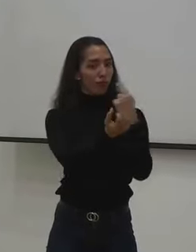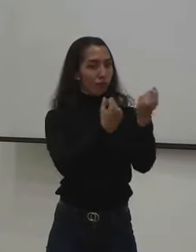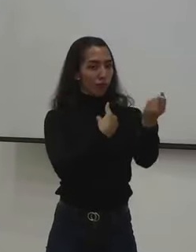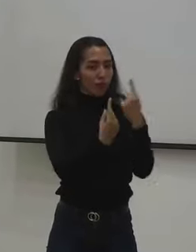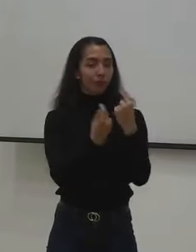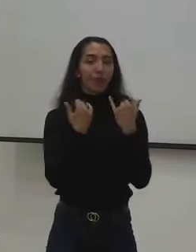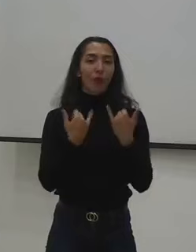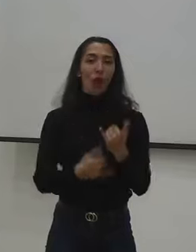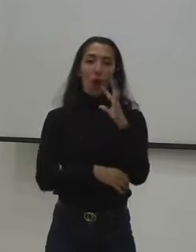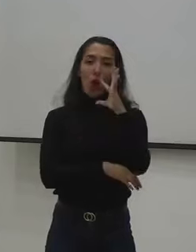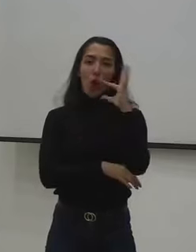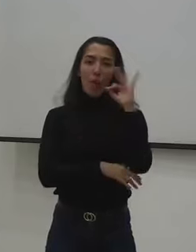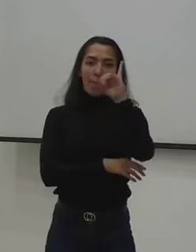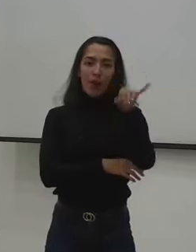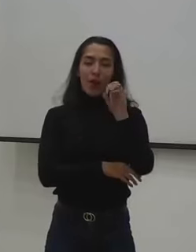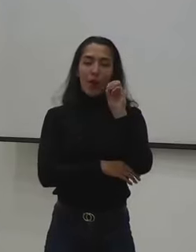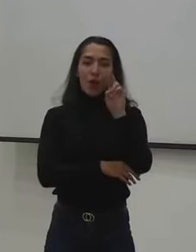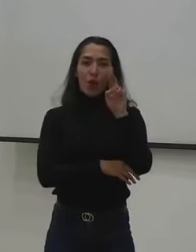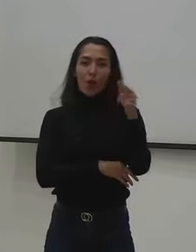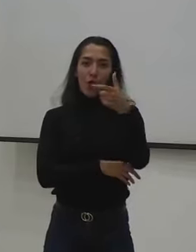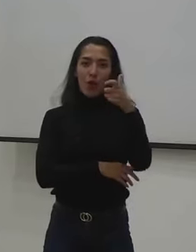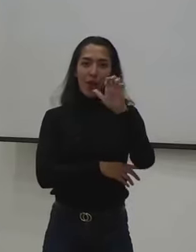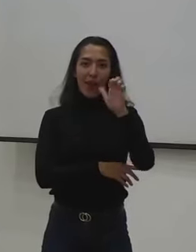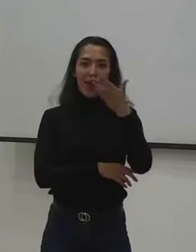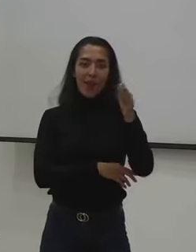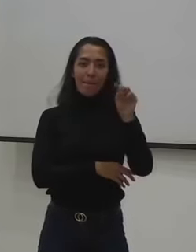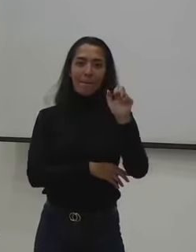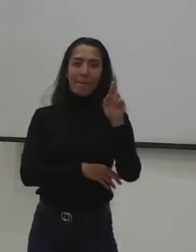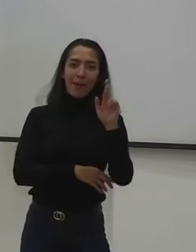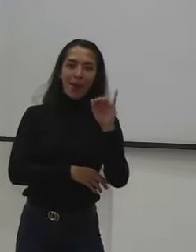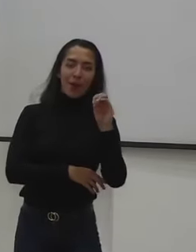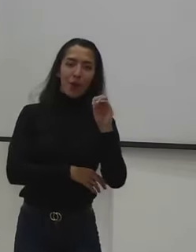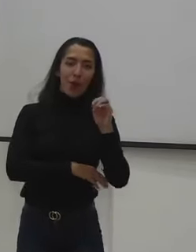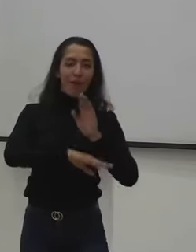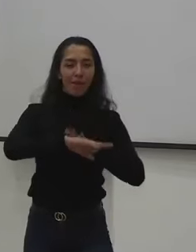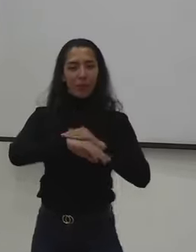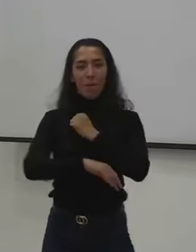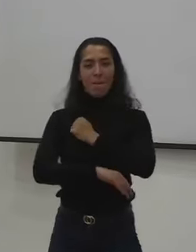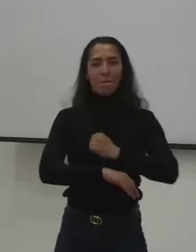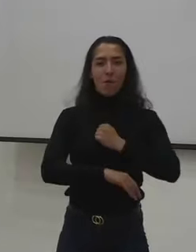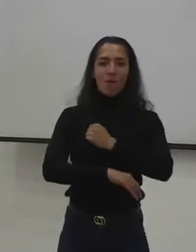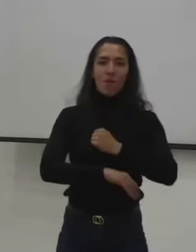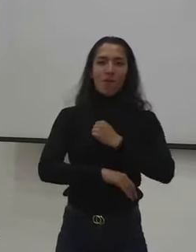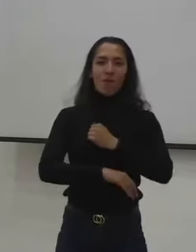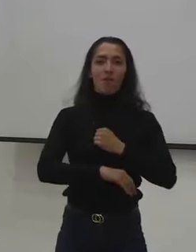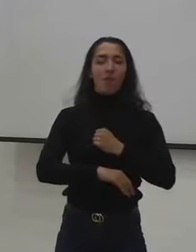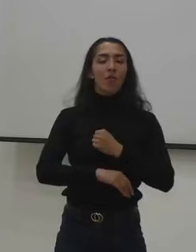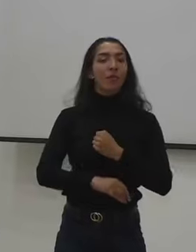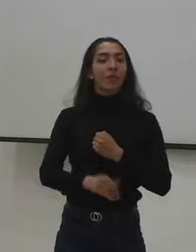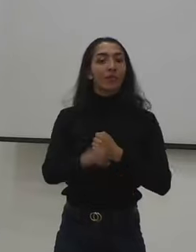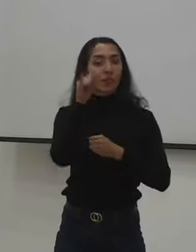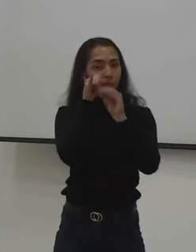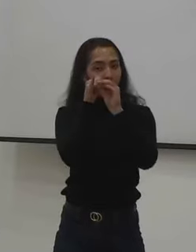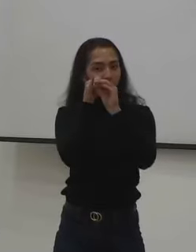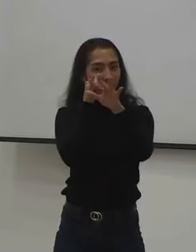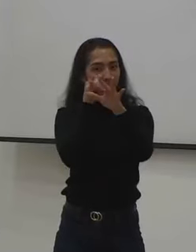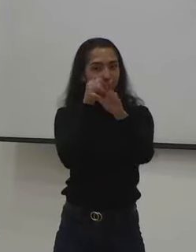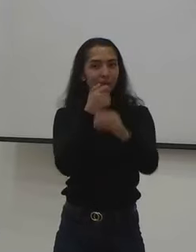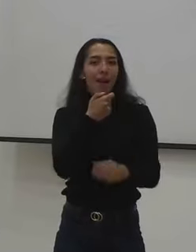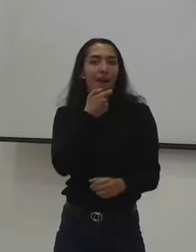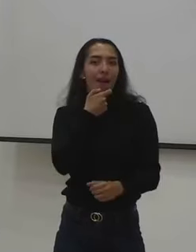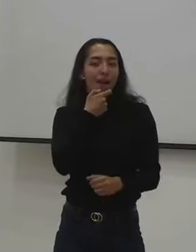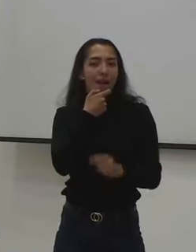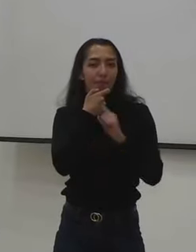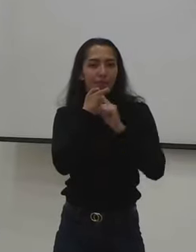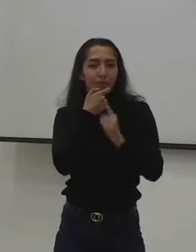le solicitamos al señor Jorge Mario Escobar Barrera que por favor encienda su micrófono su cámara y nos formule la pregunta la inquietud que